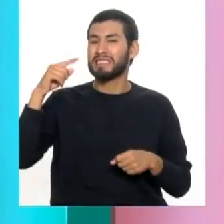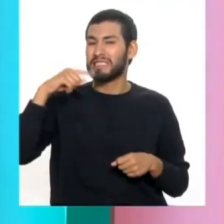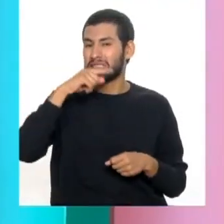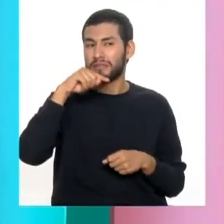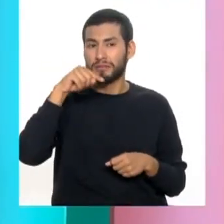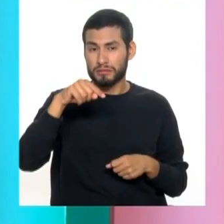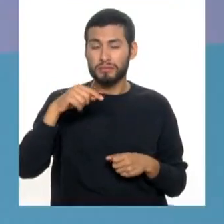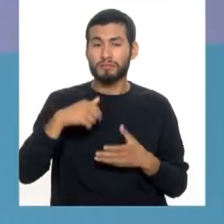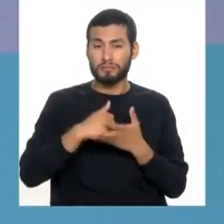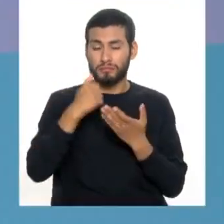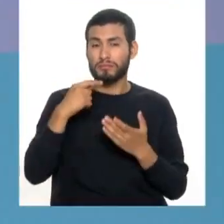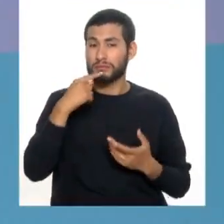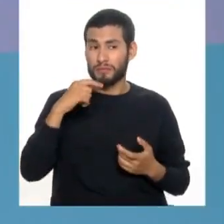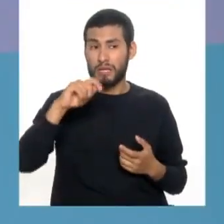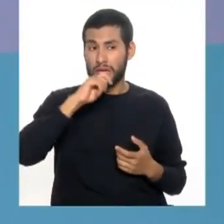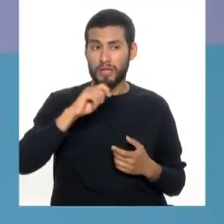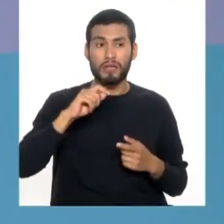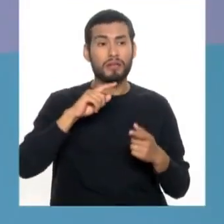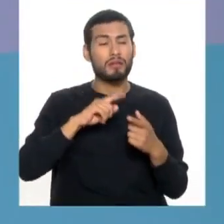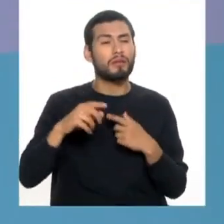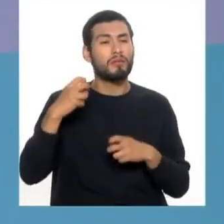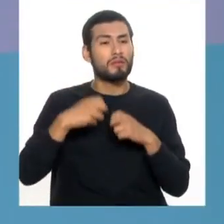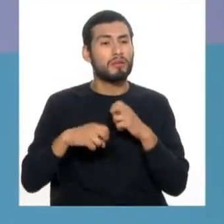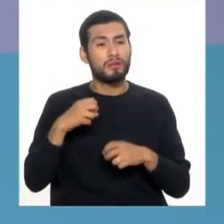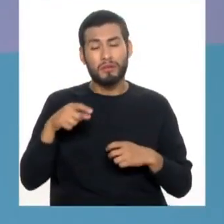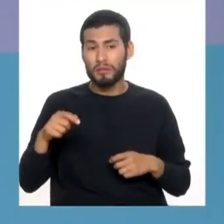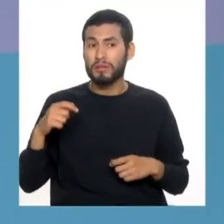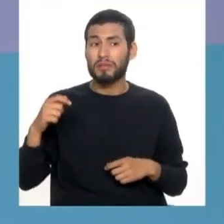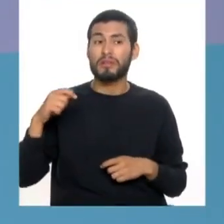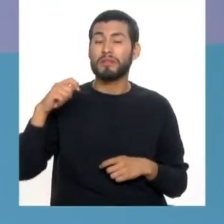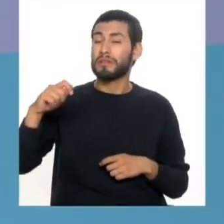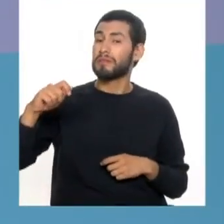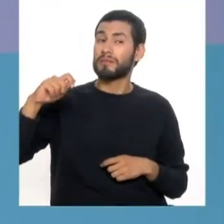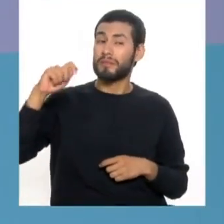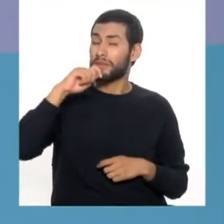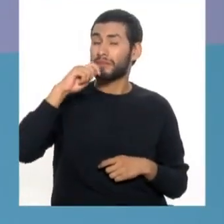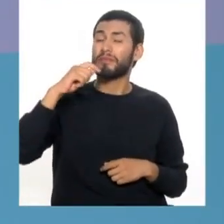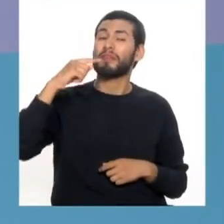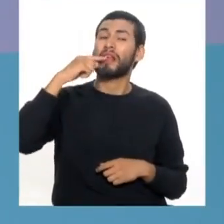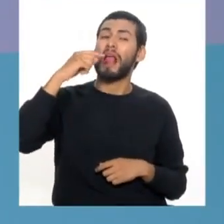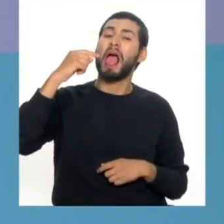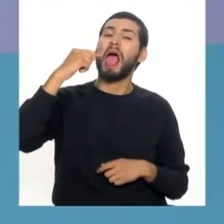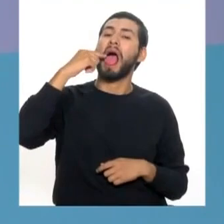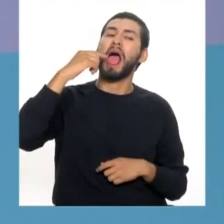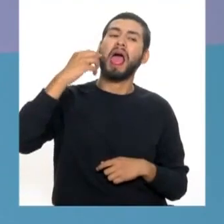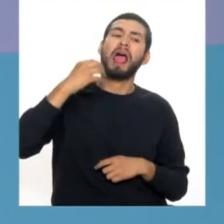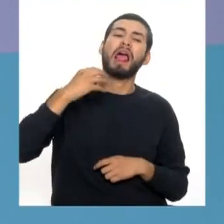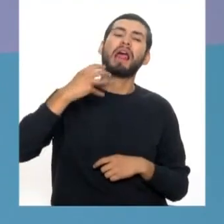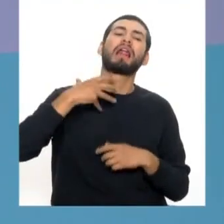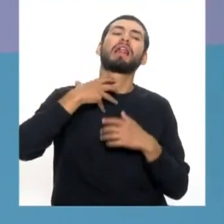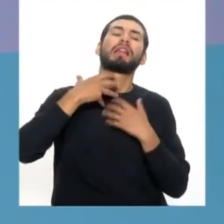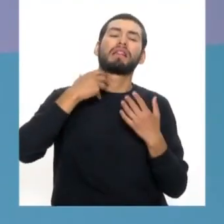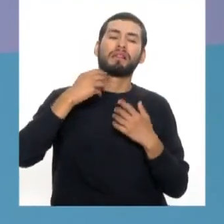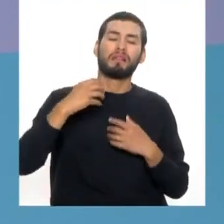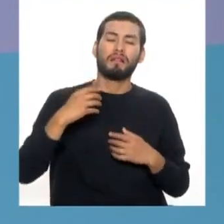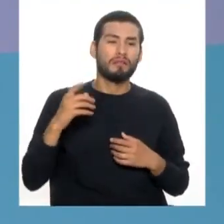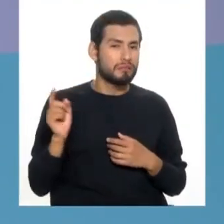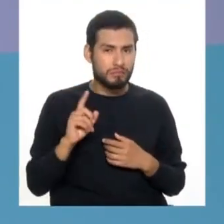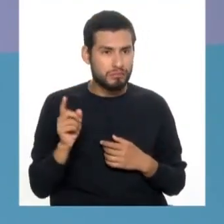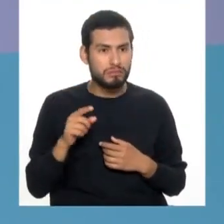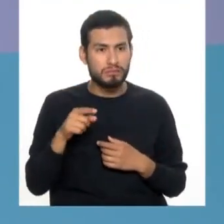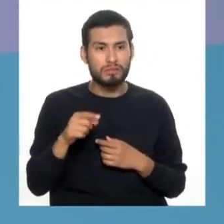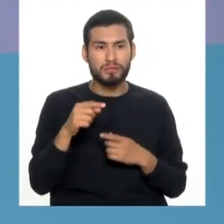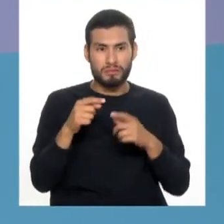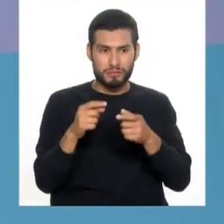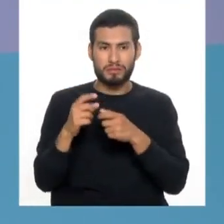puntitos. Eso también es para limpiarnos la lengua. Pero el problema es que a veces cuando la persona se pone el cepillo muy atrás le da el reflejo nauseoso. Sí. Entonces para evitar eso han